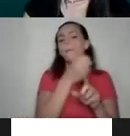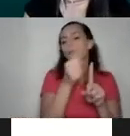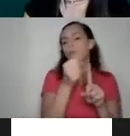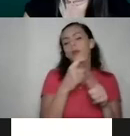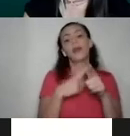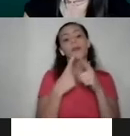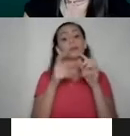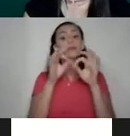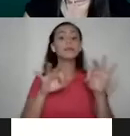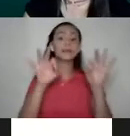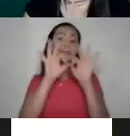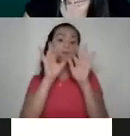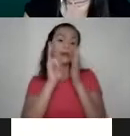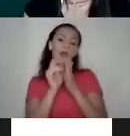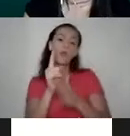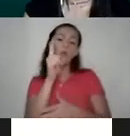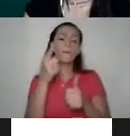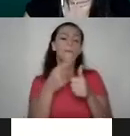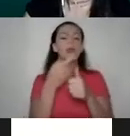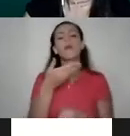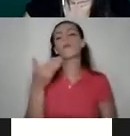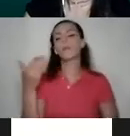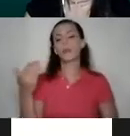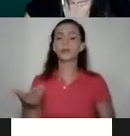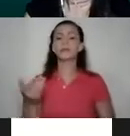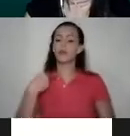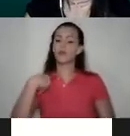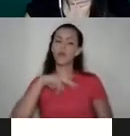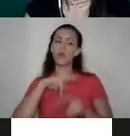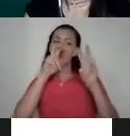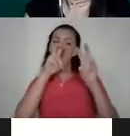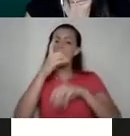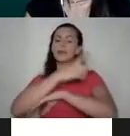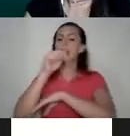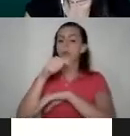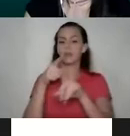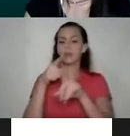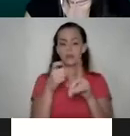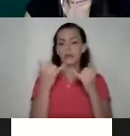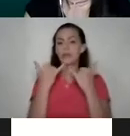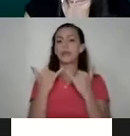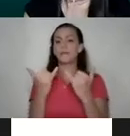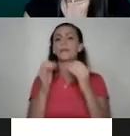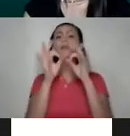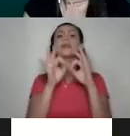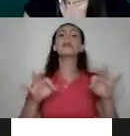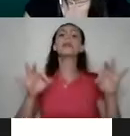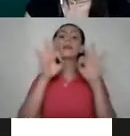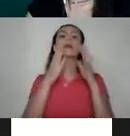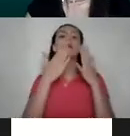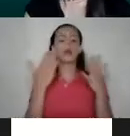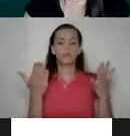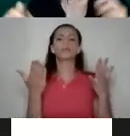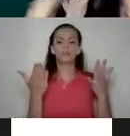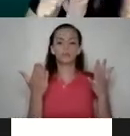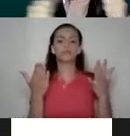y esta es una de las primeras herramientas que vamos a revisar el día de hoy, desde ahora, es que es importante que vayamos a